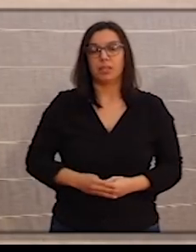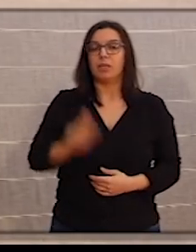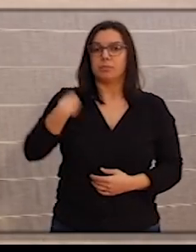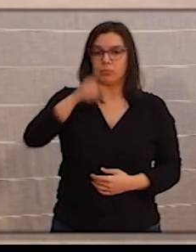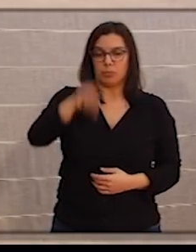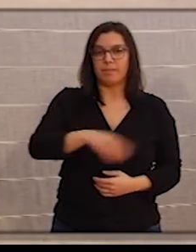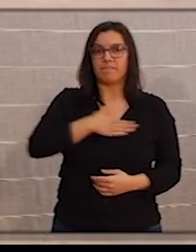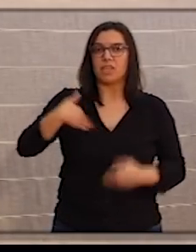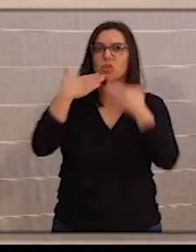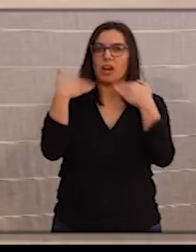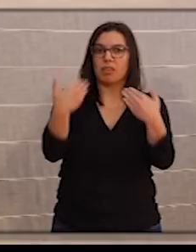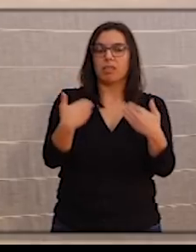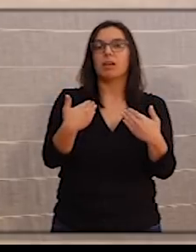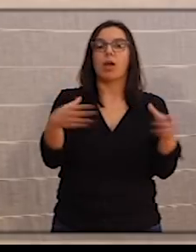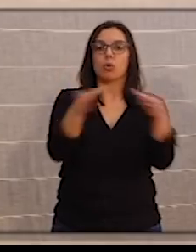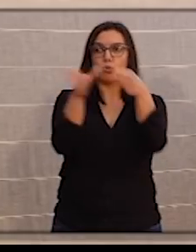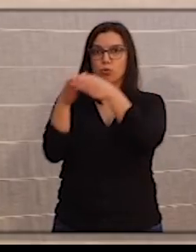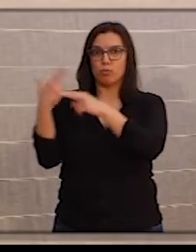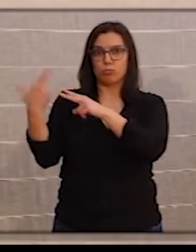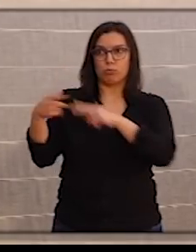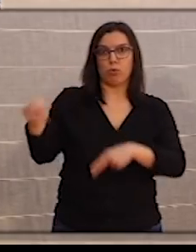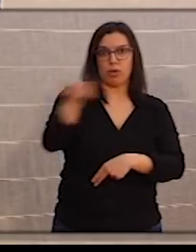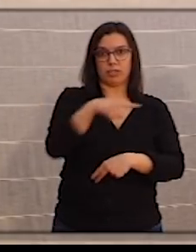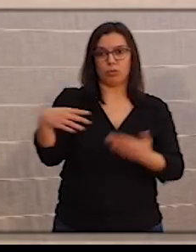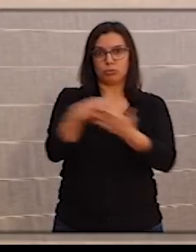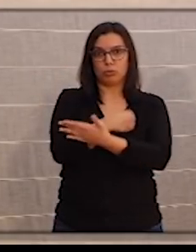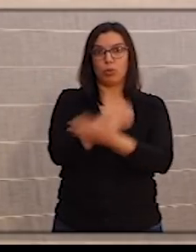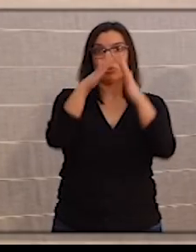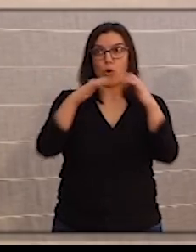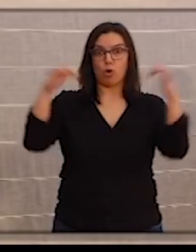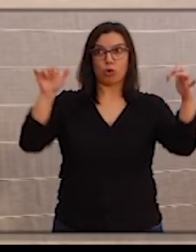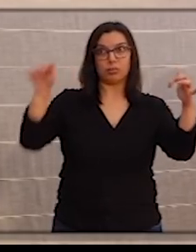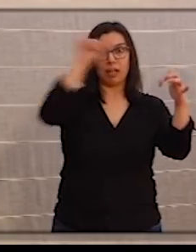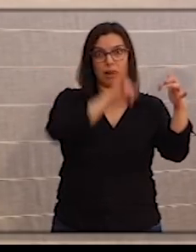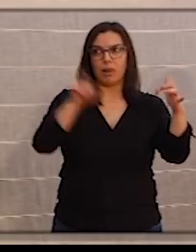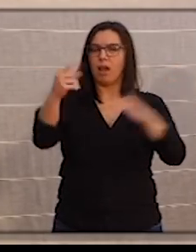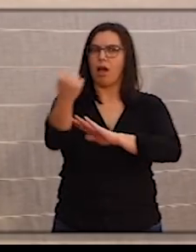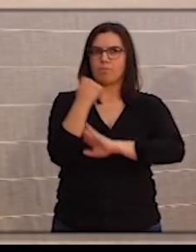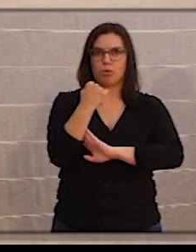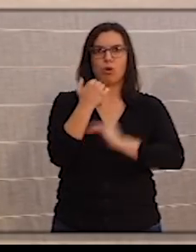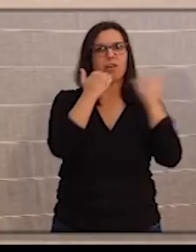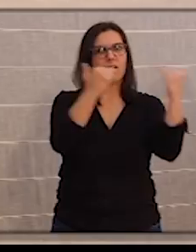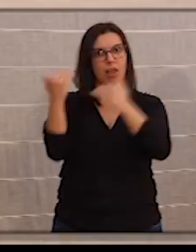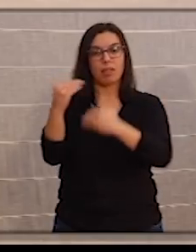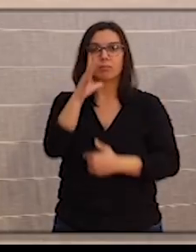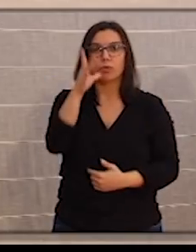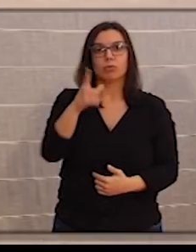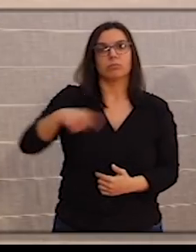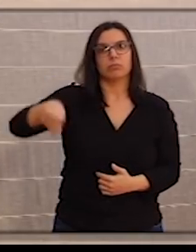quiero agradecer el apoyo de los grupos parlamentarios de las Cortes de Castilla y León, con quienes cuento